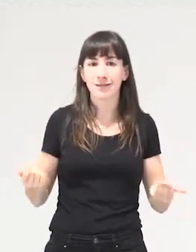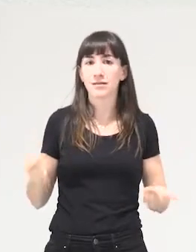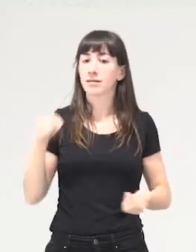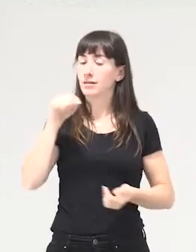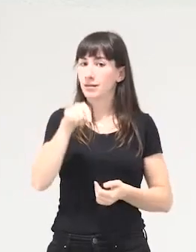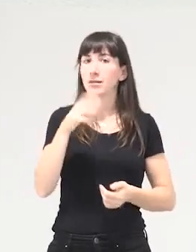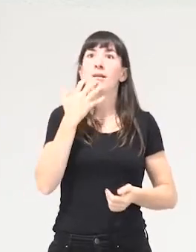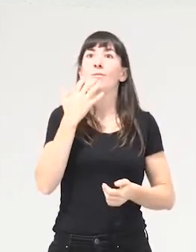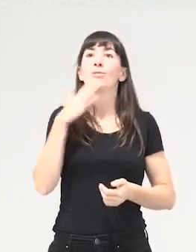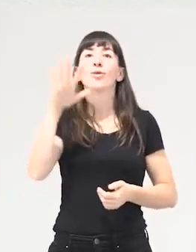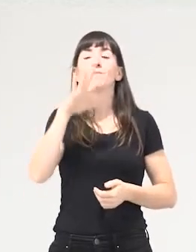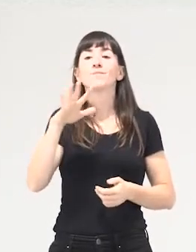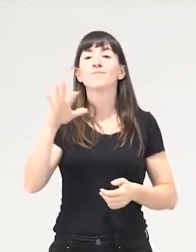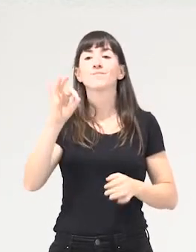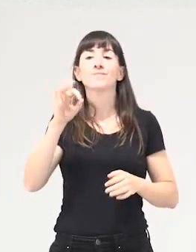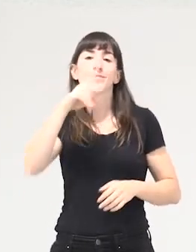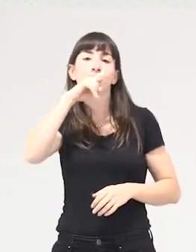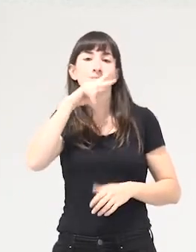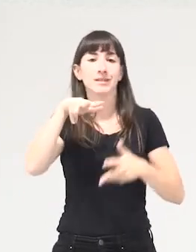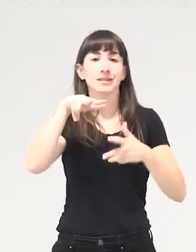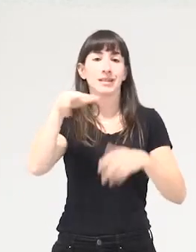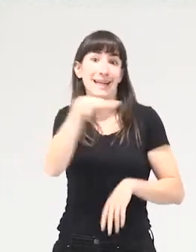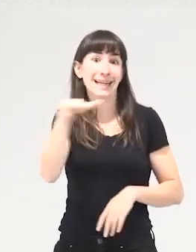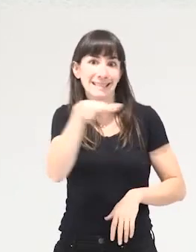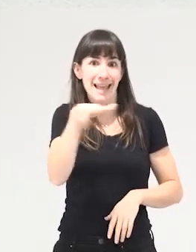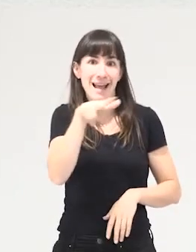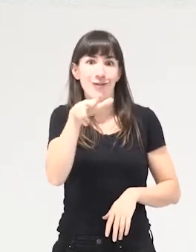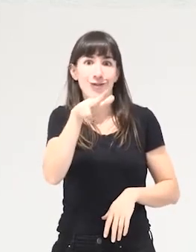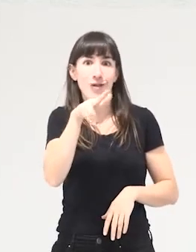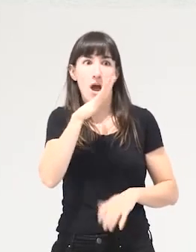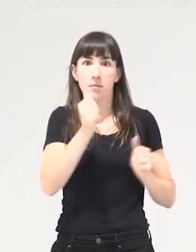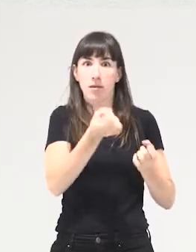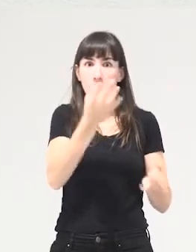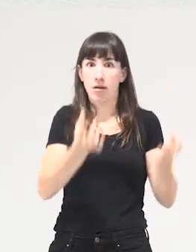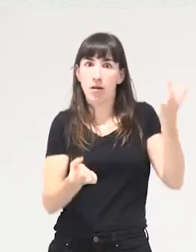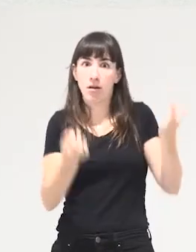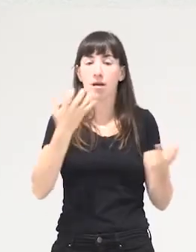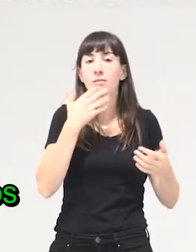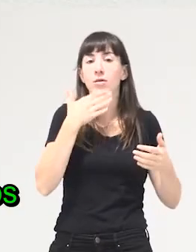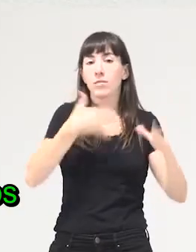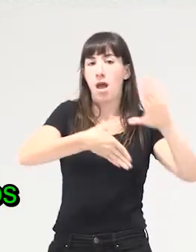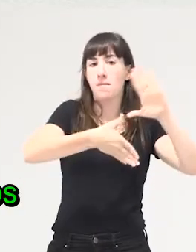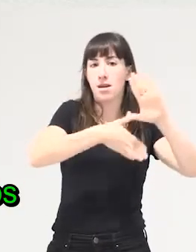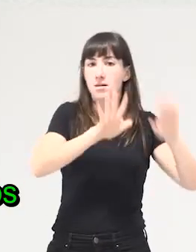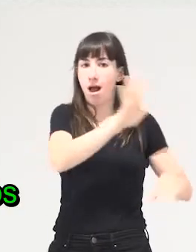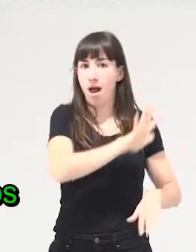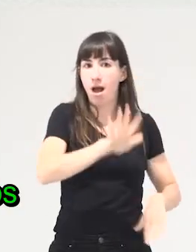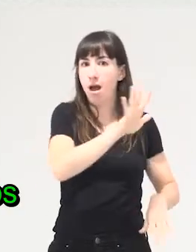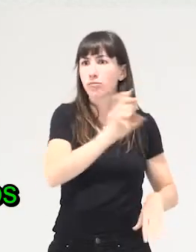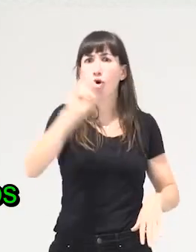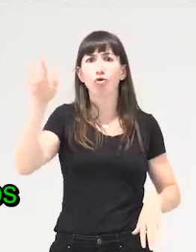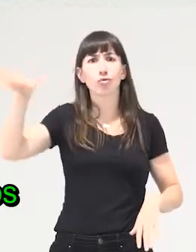contexto hispanohablante, de verdad, yo creo, en mucho vínculo con Avialala, con América Latina no está sucediendo en otros